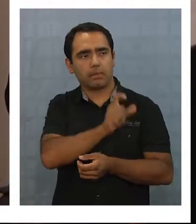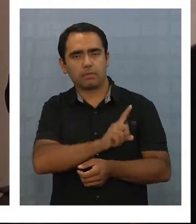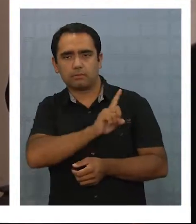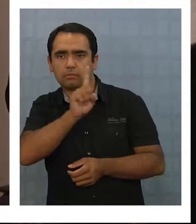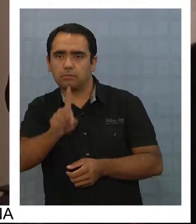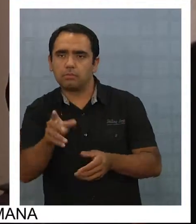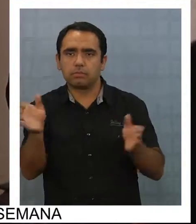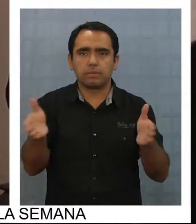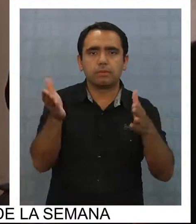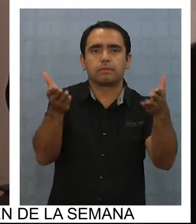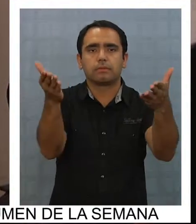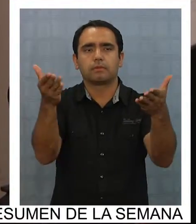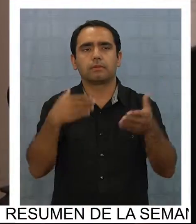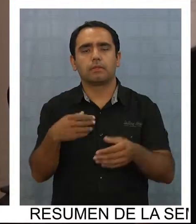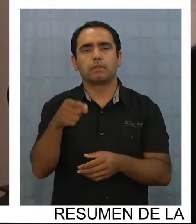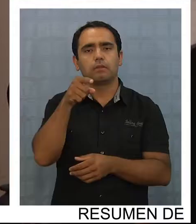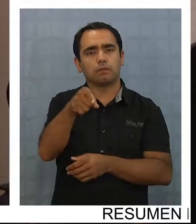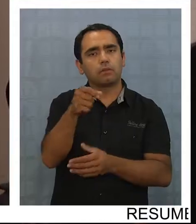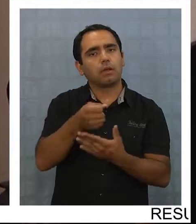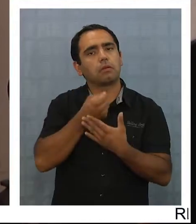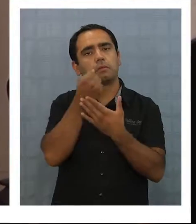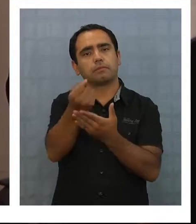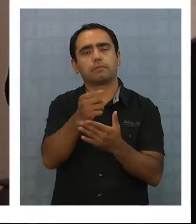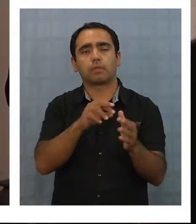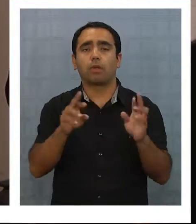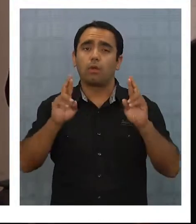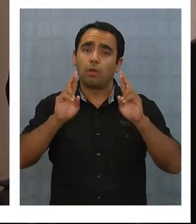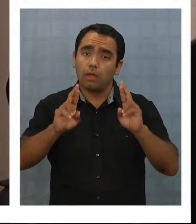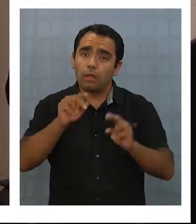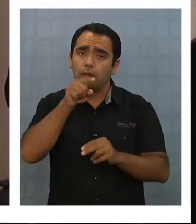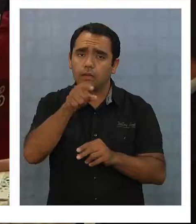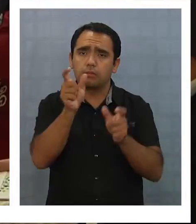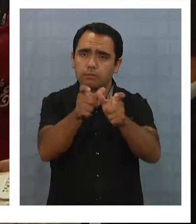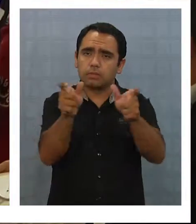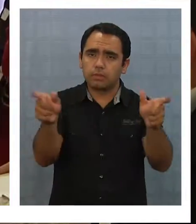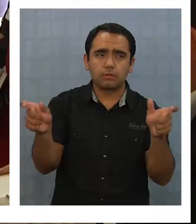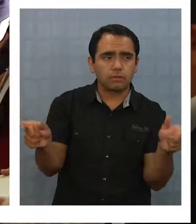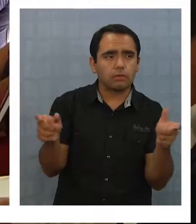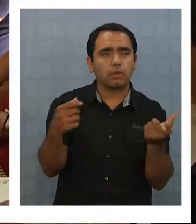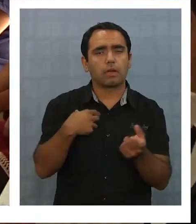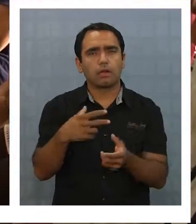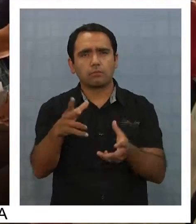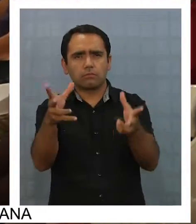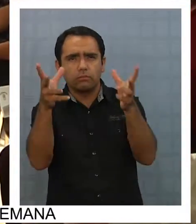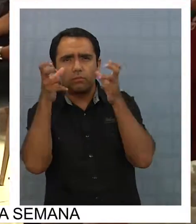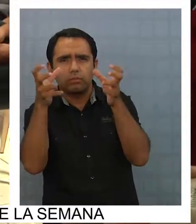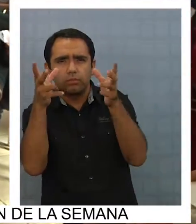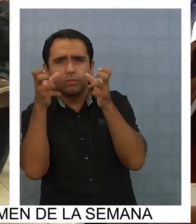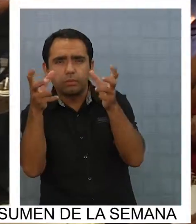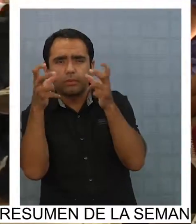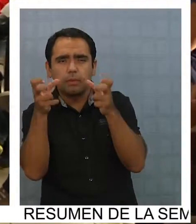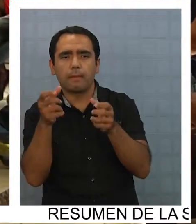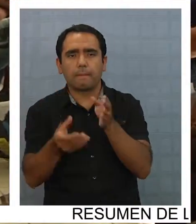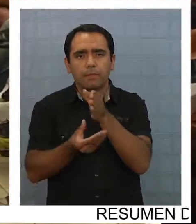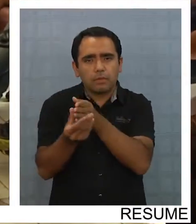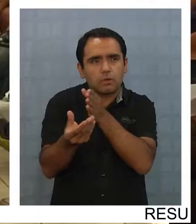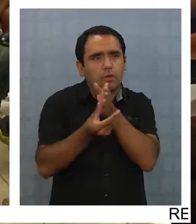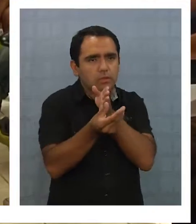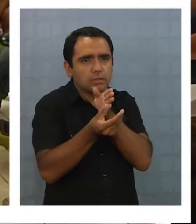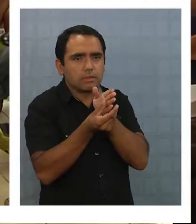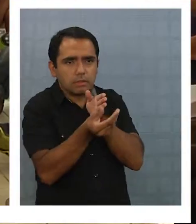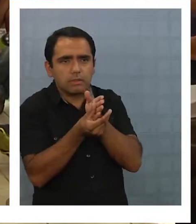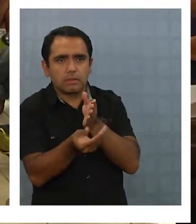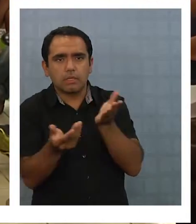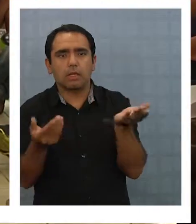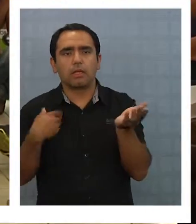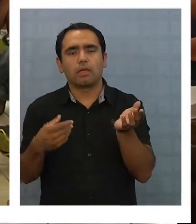Corfo, para nosotros ha sido de gran ayuda. Esperemos que estos emprendedores logren captar todos los consejos que el gran Huital